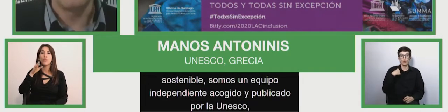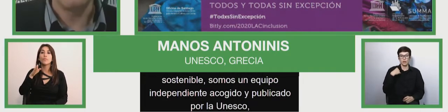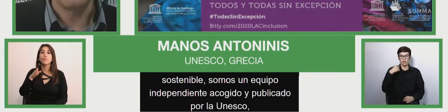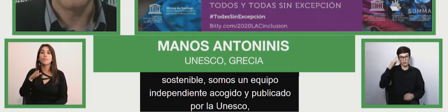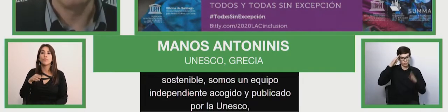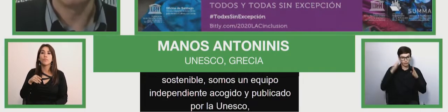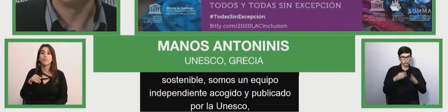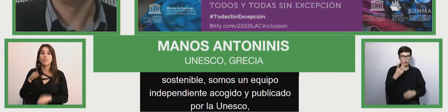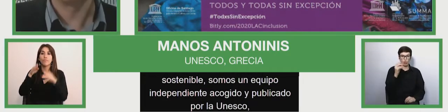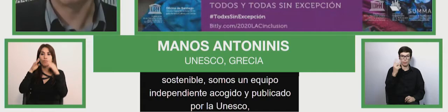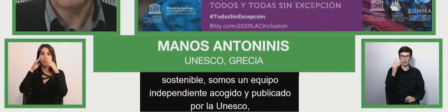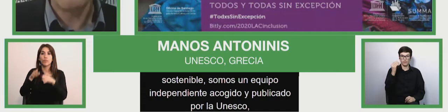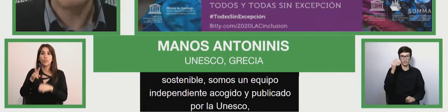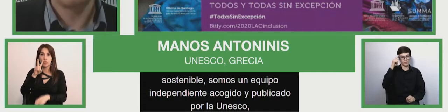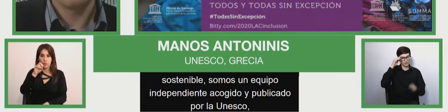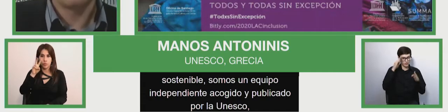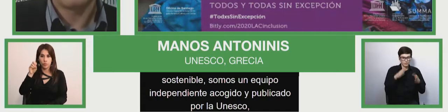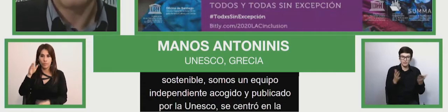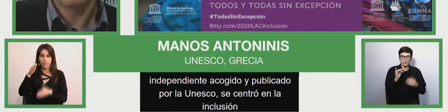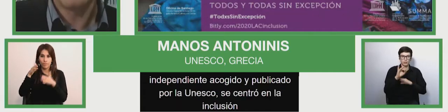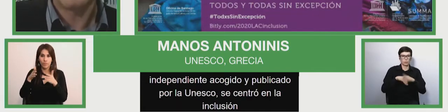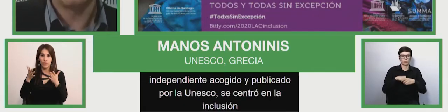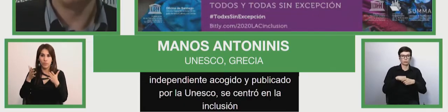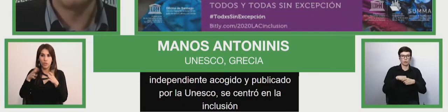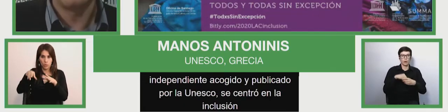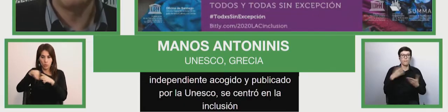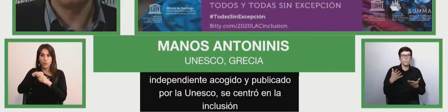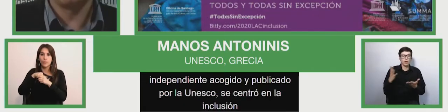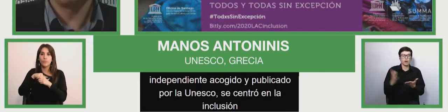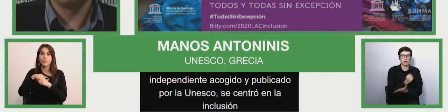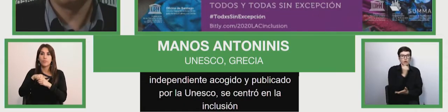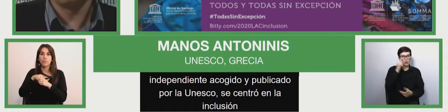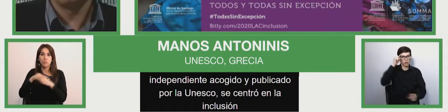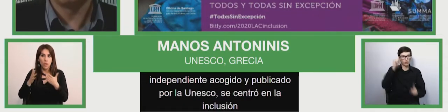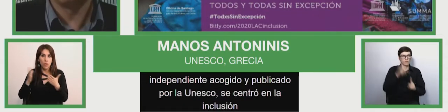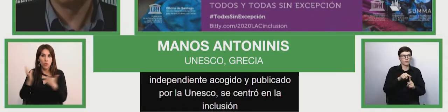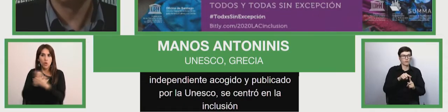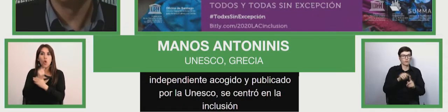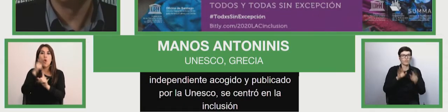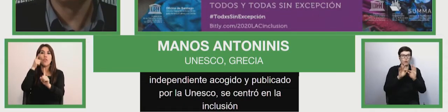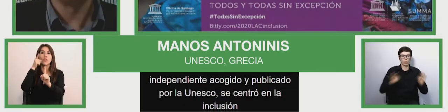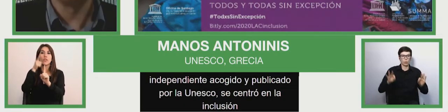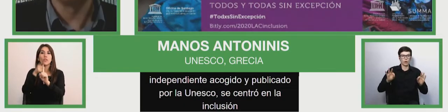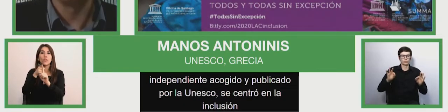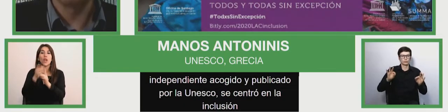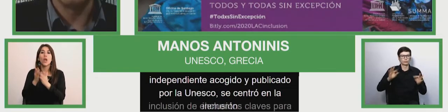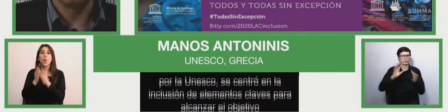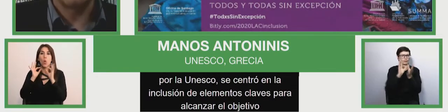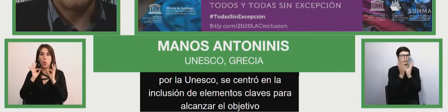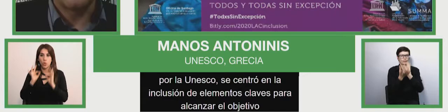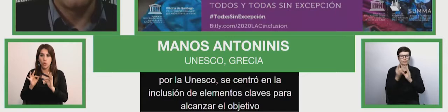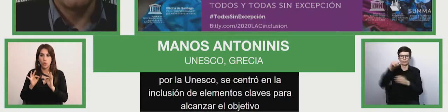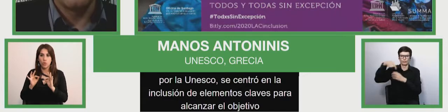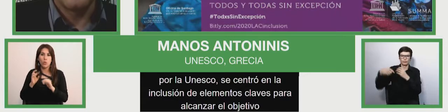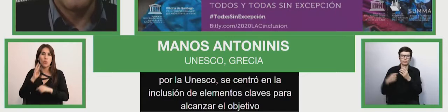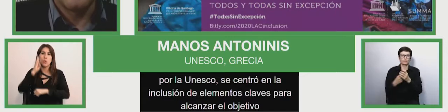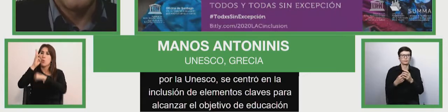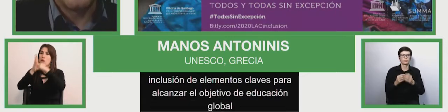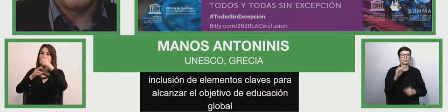inclusión un elemento clave para alcanzar el objetivo de educación global ODS-4.